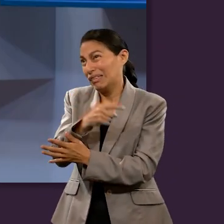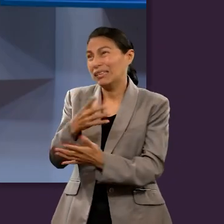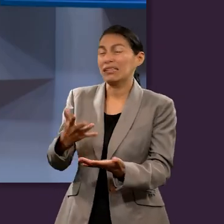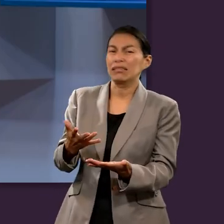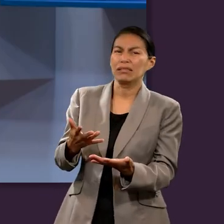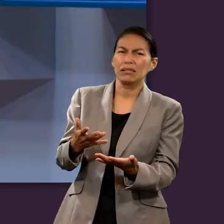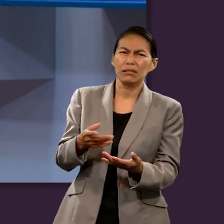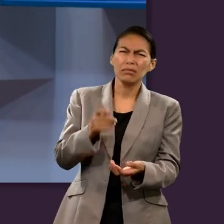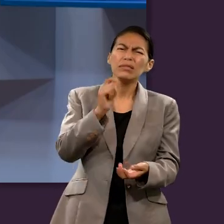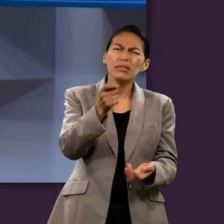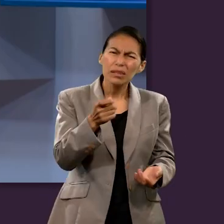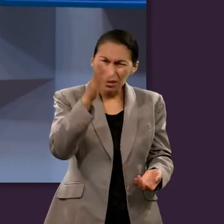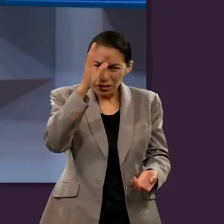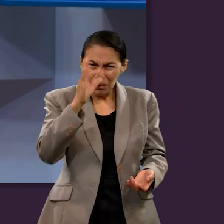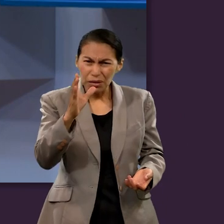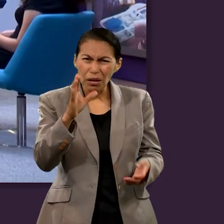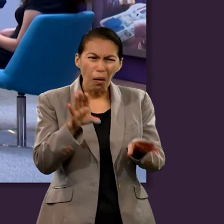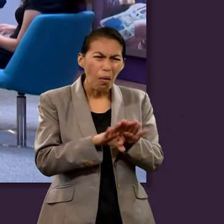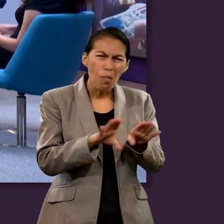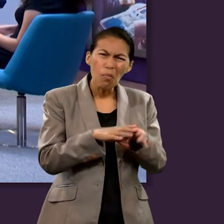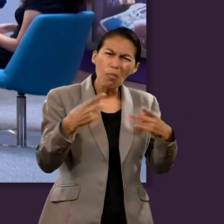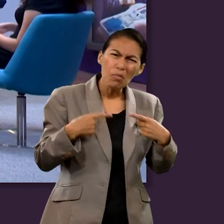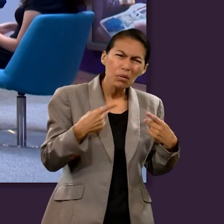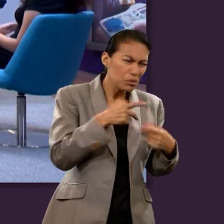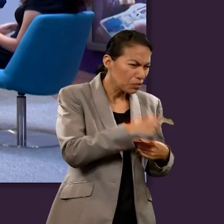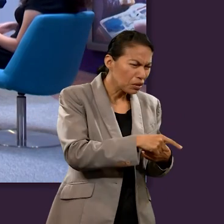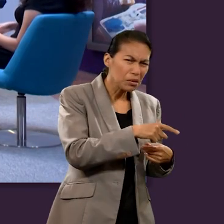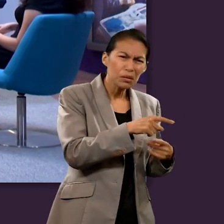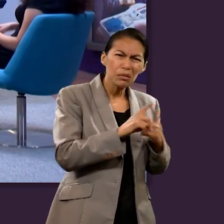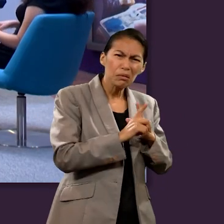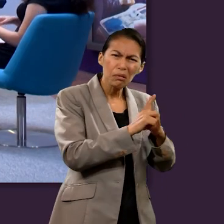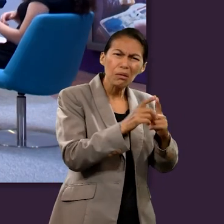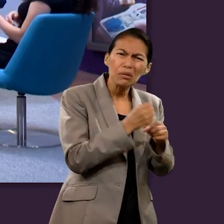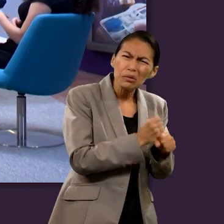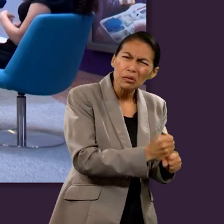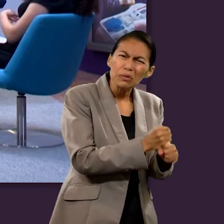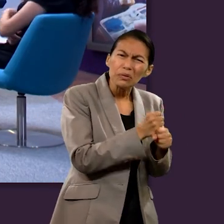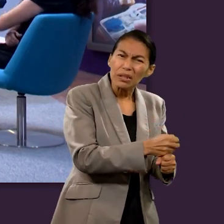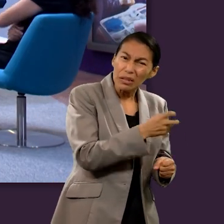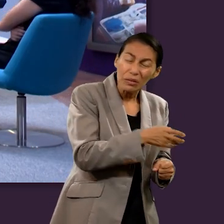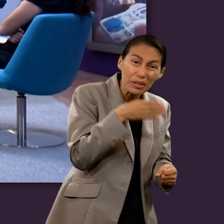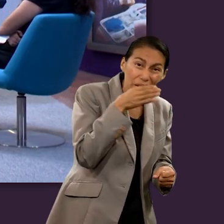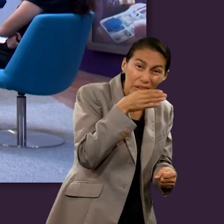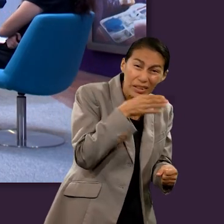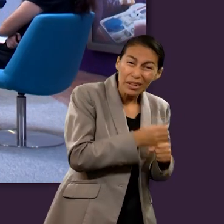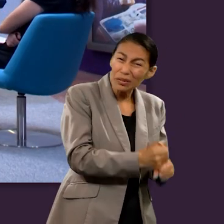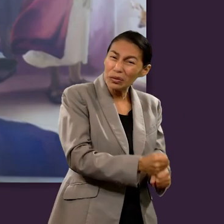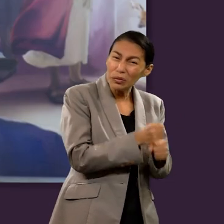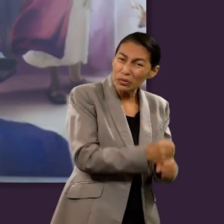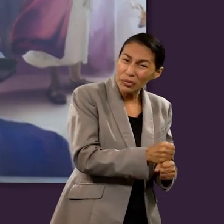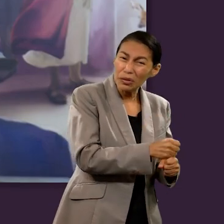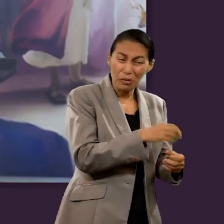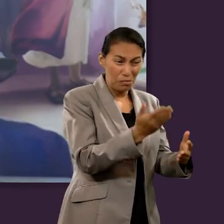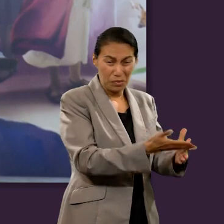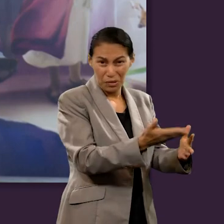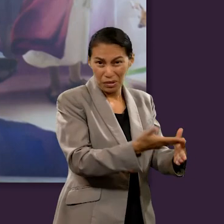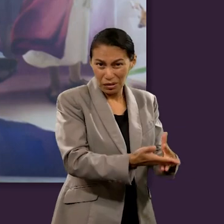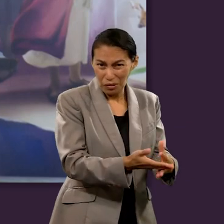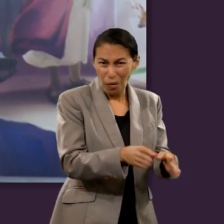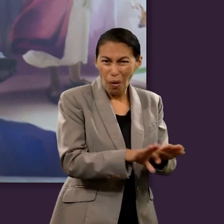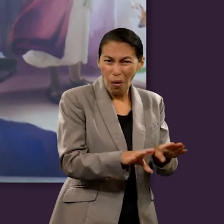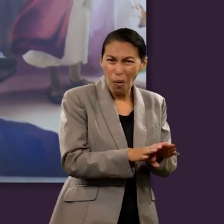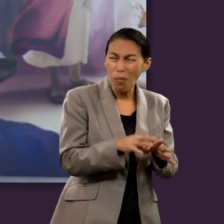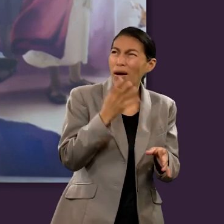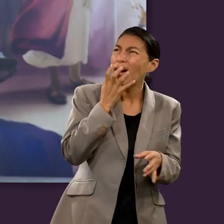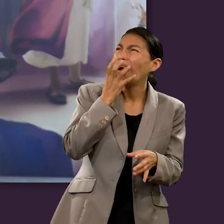Ciprián cómo es posible esto cómo pueden las almas de los mártires clamar bajo un altar buena pregunta